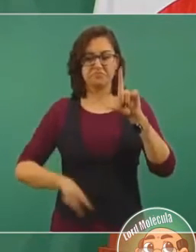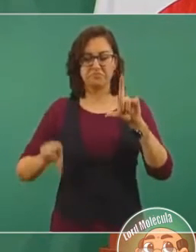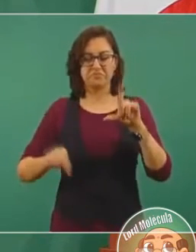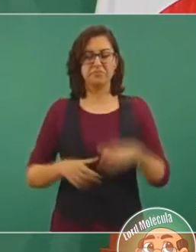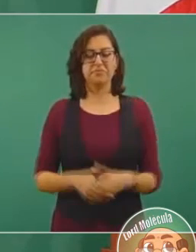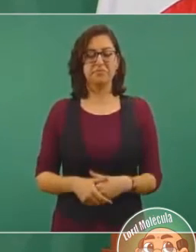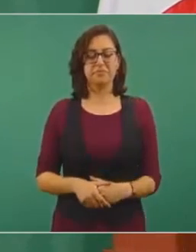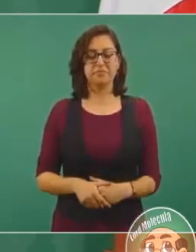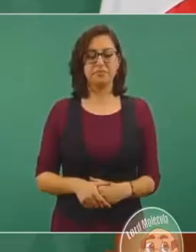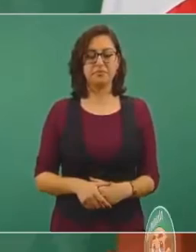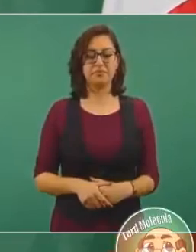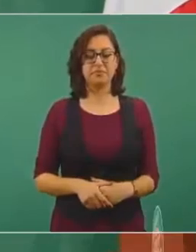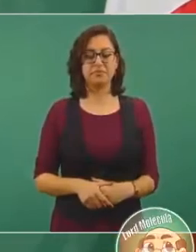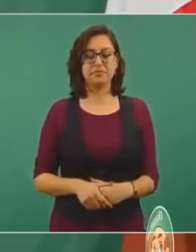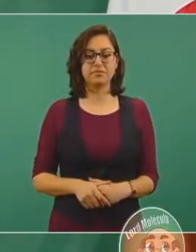México